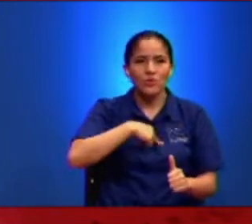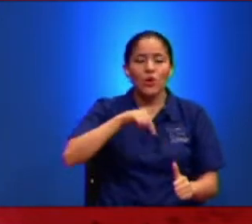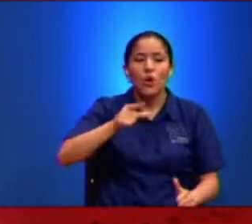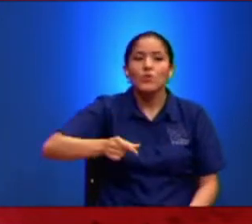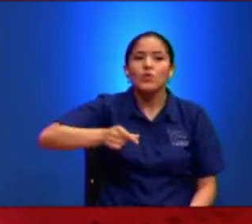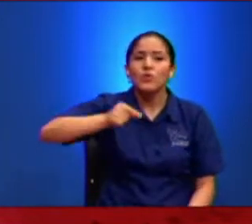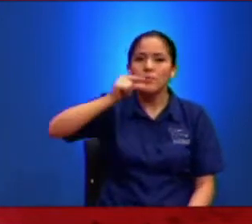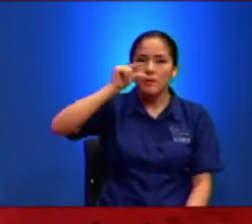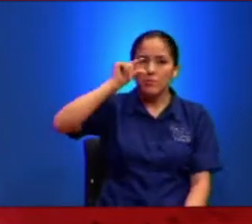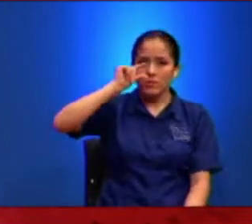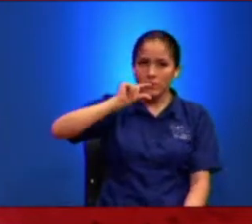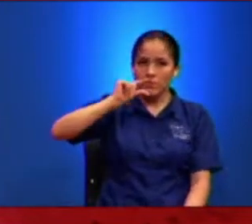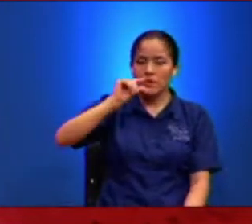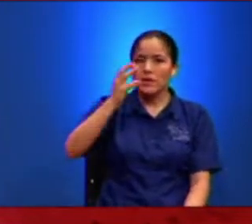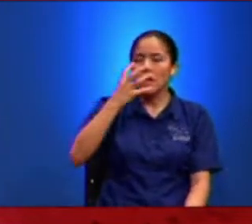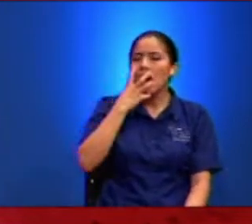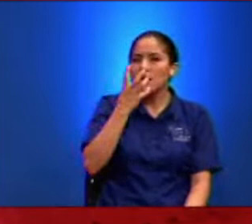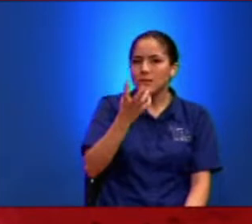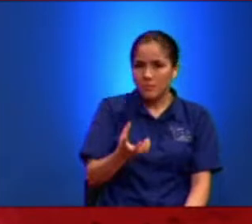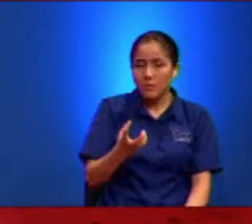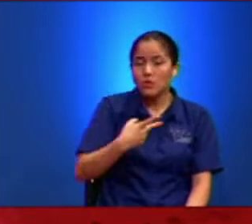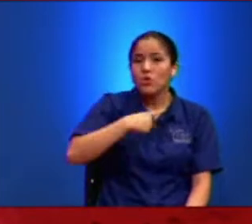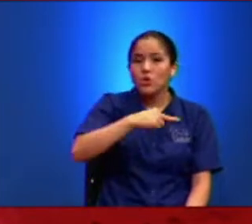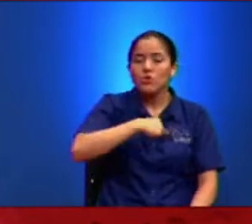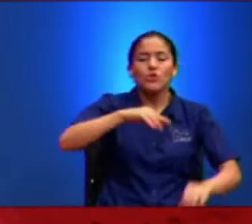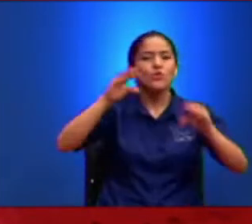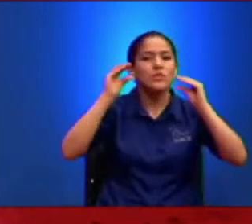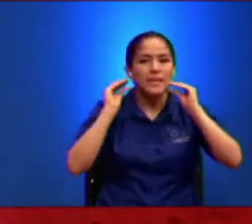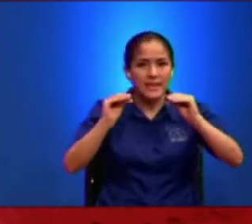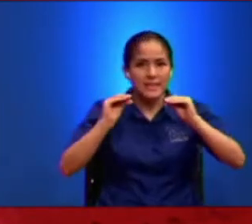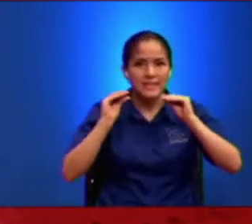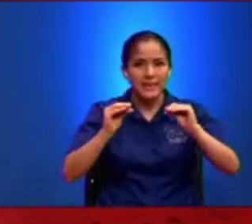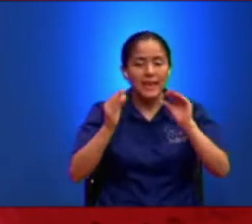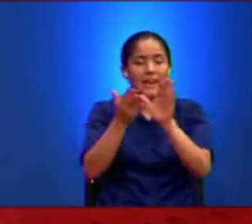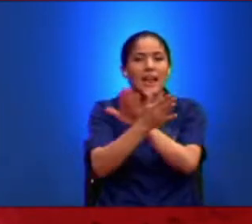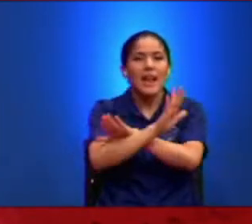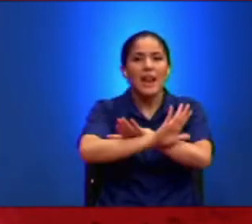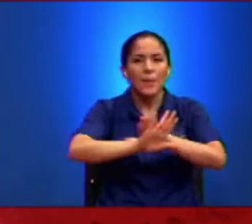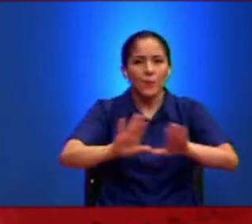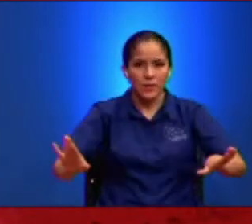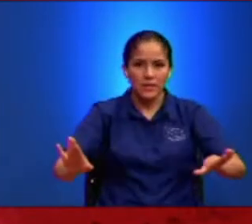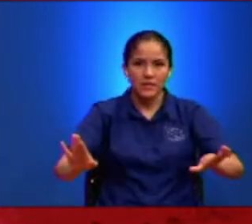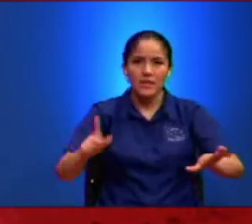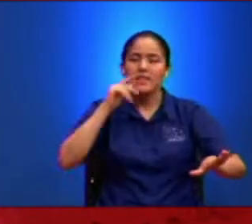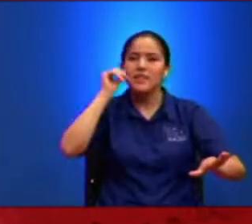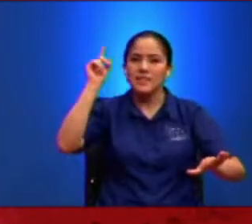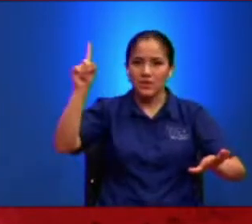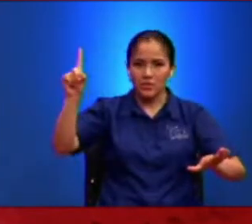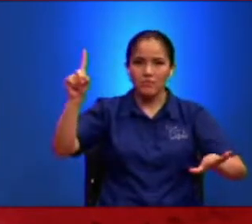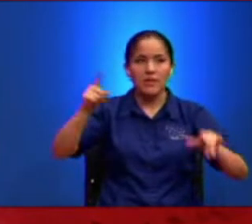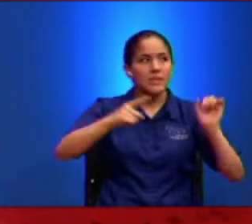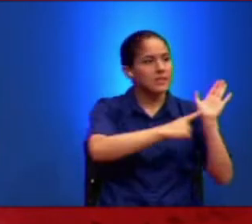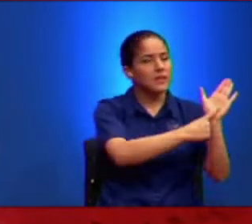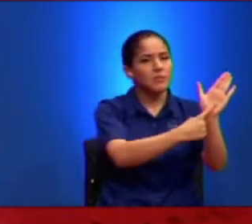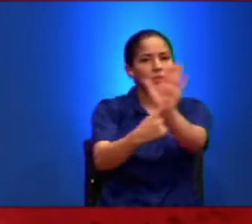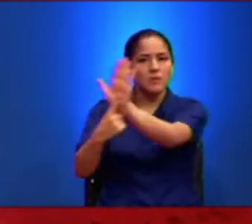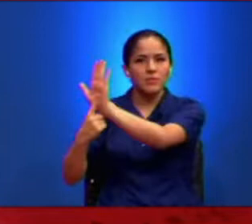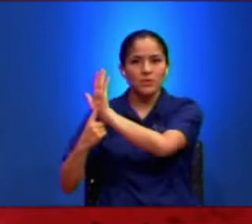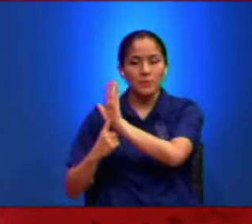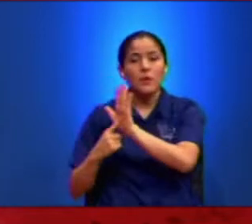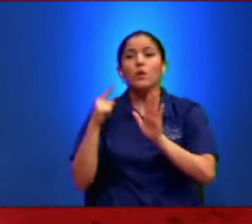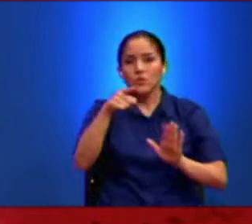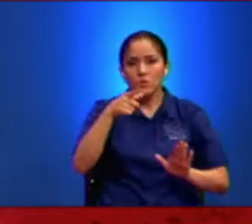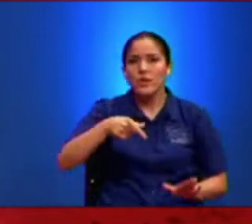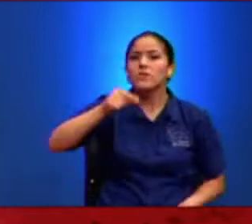vez que tomamos la Santa Cena Estamos enseñando la muerte del Señor Tú la